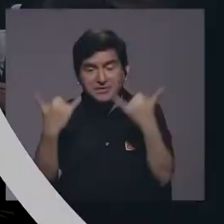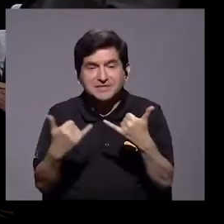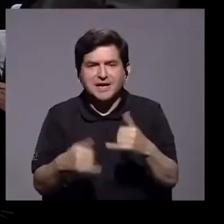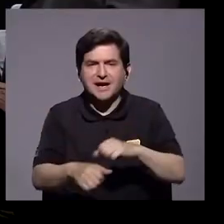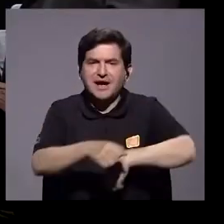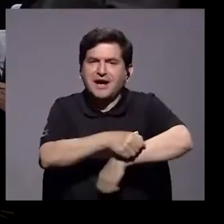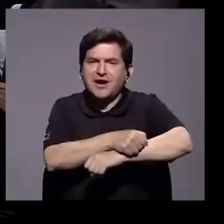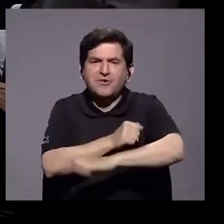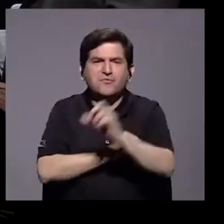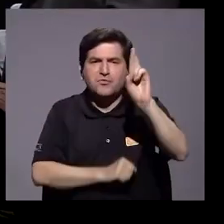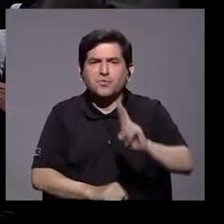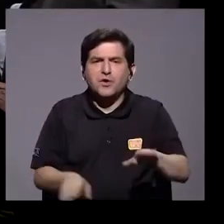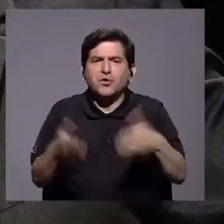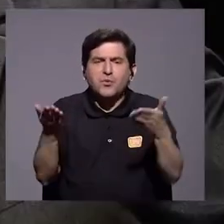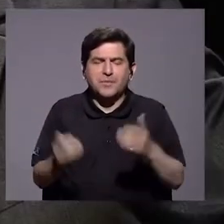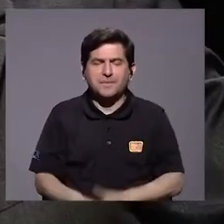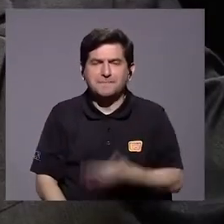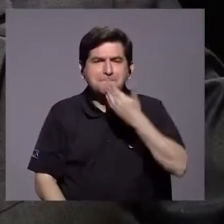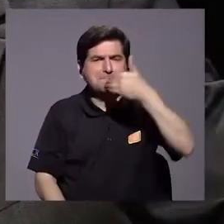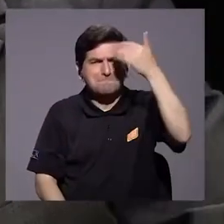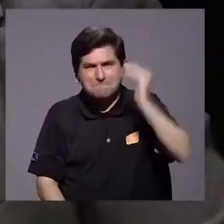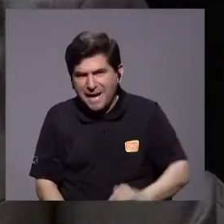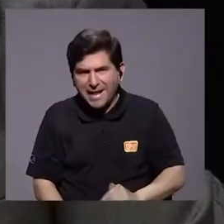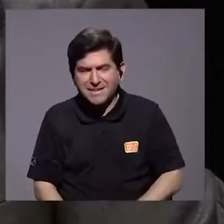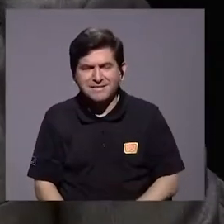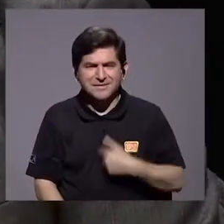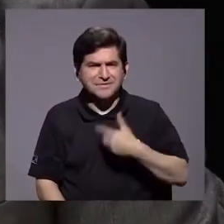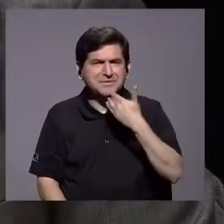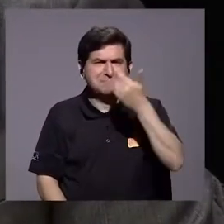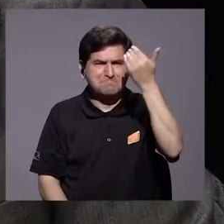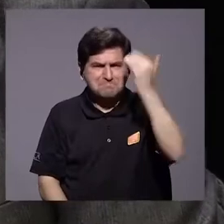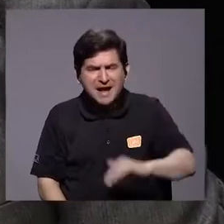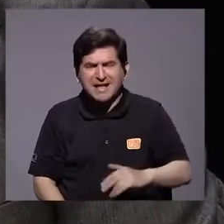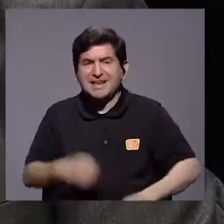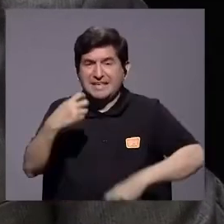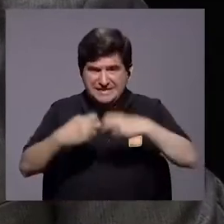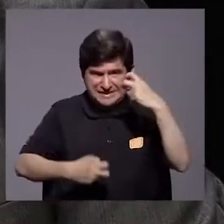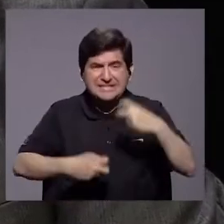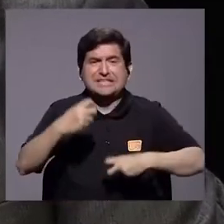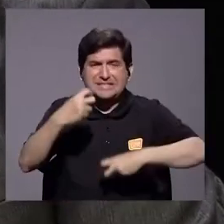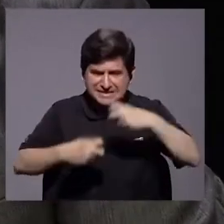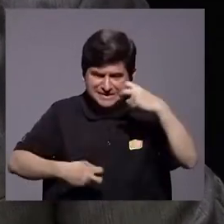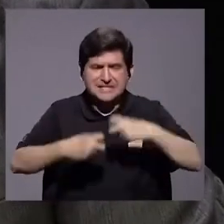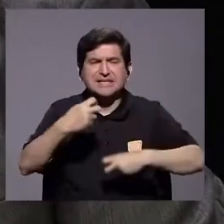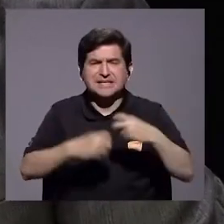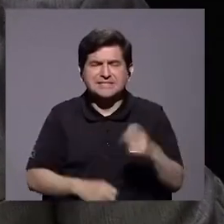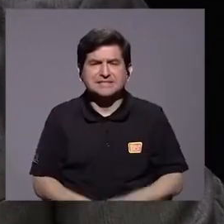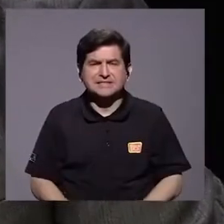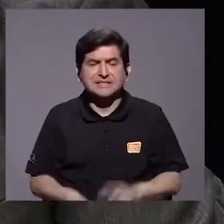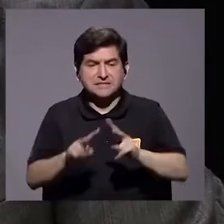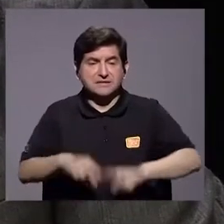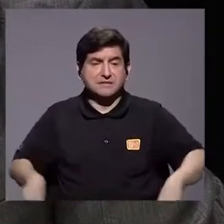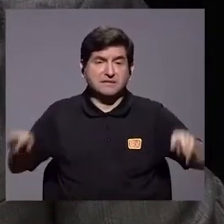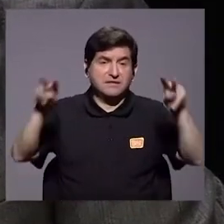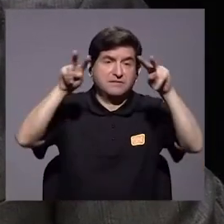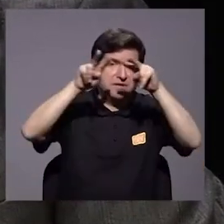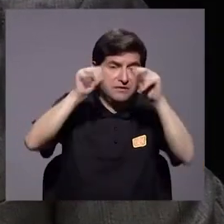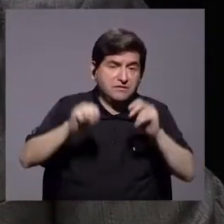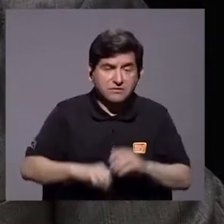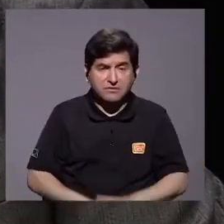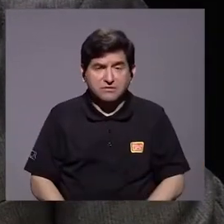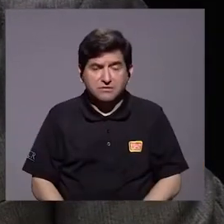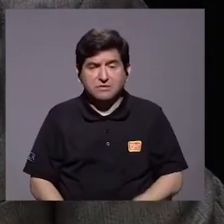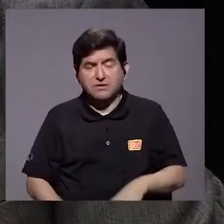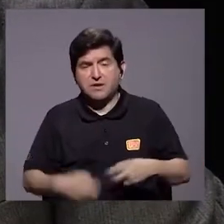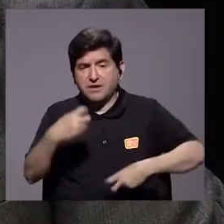¿Cómo está el fútbol en Costa Rica? Mal. Yo diría que bastante mal. Está pasando por una crisis de valores, una crisis